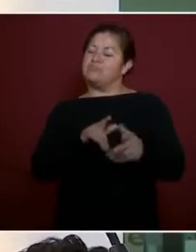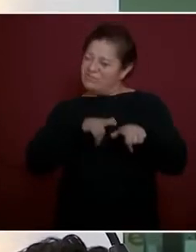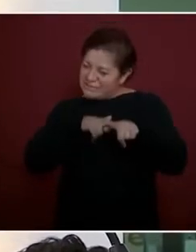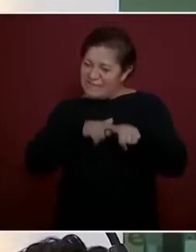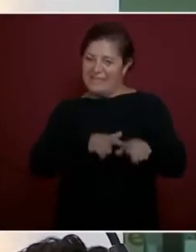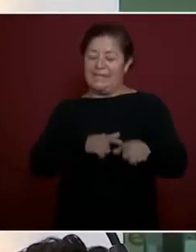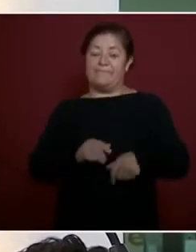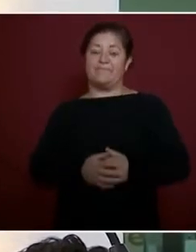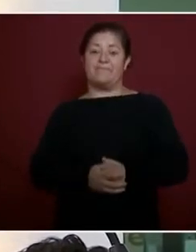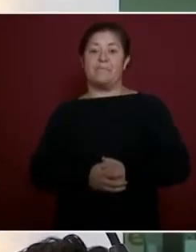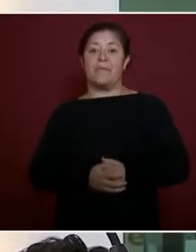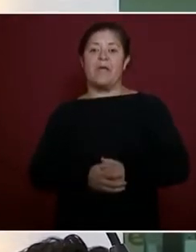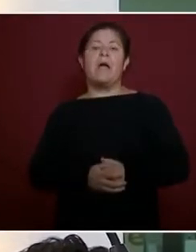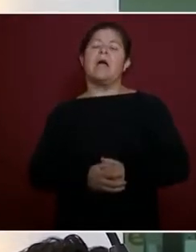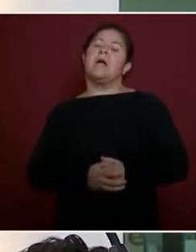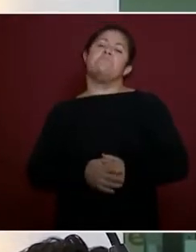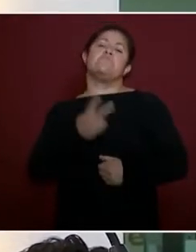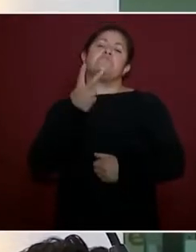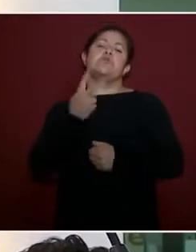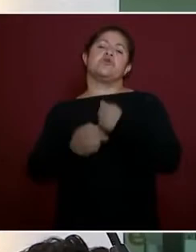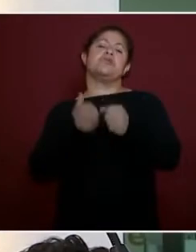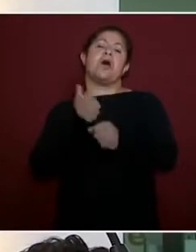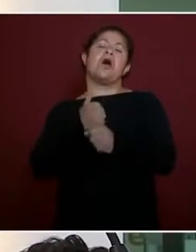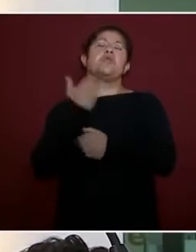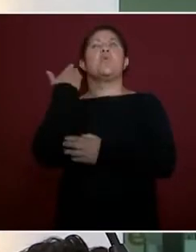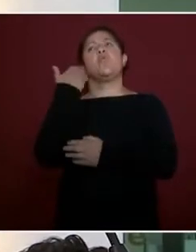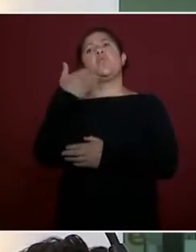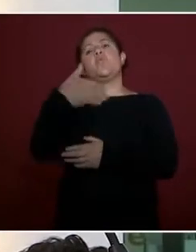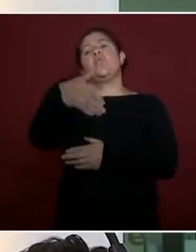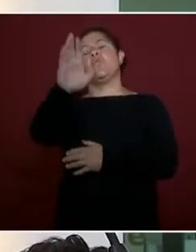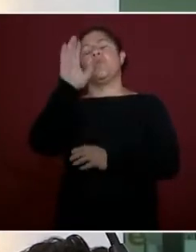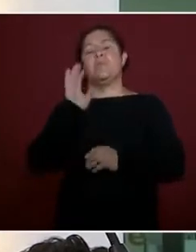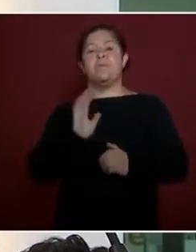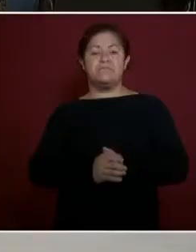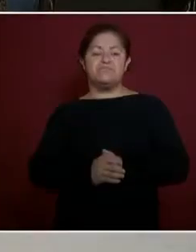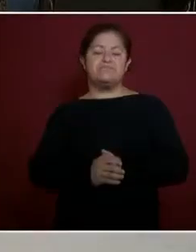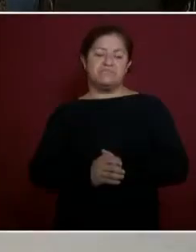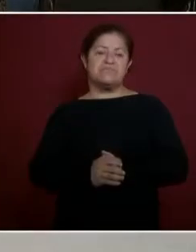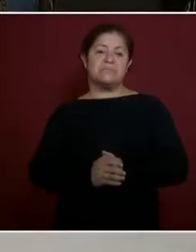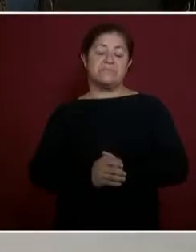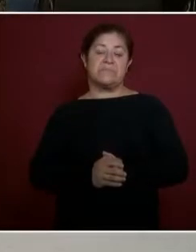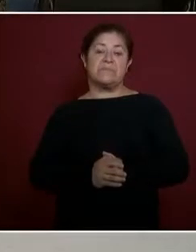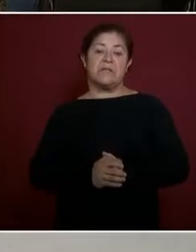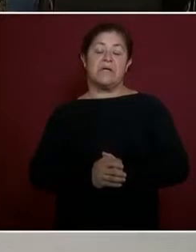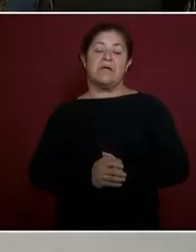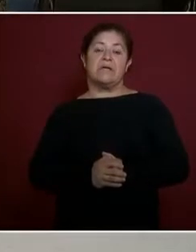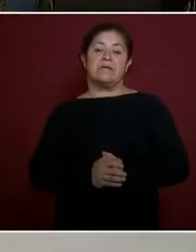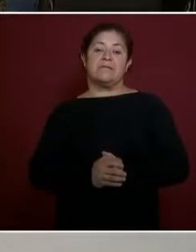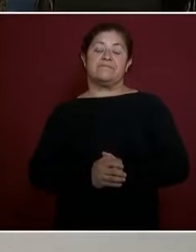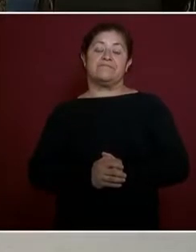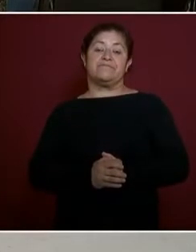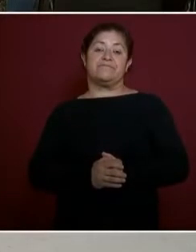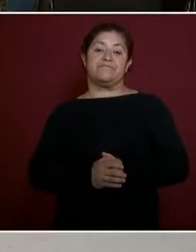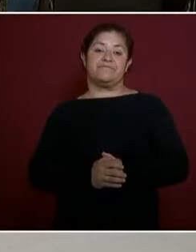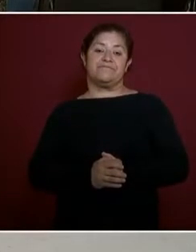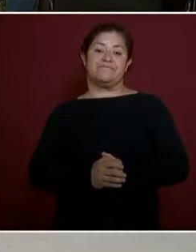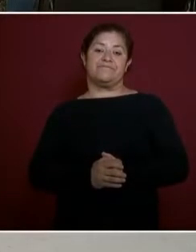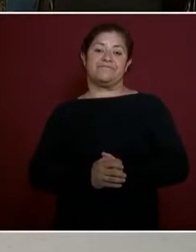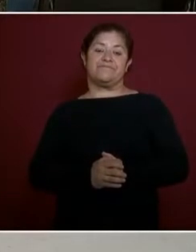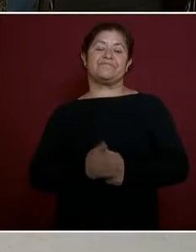faltan dos años en el tiempo que llevamos, que todavía